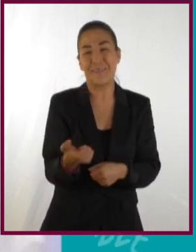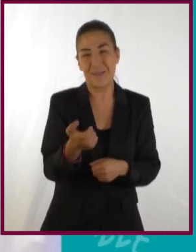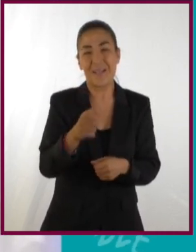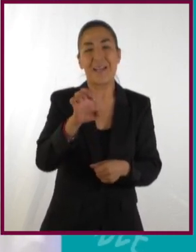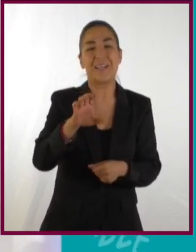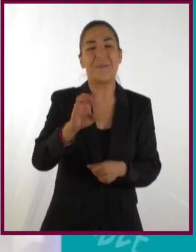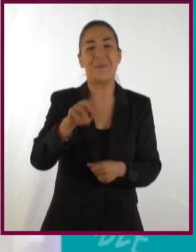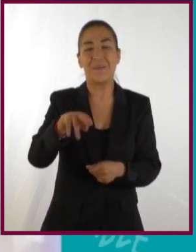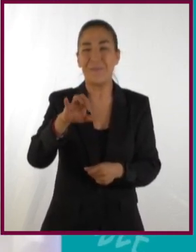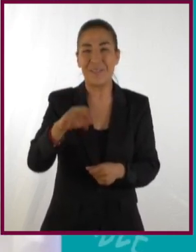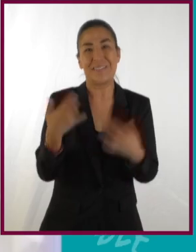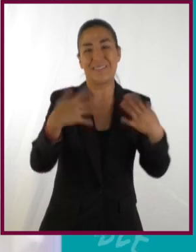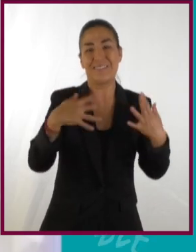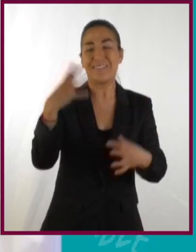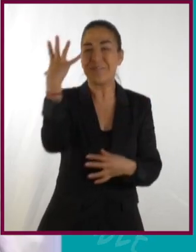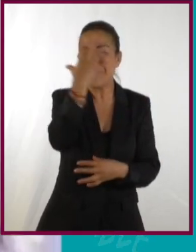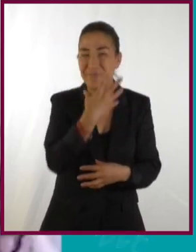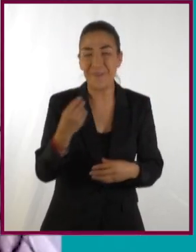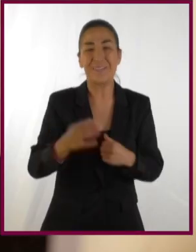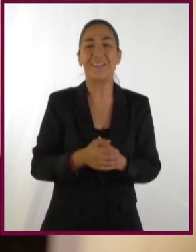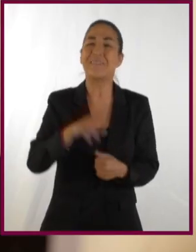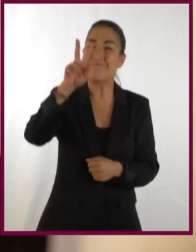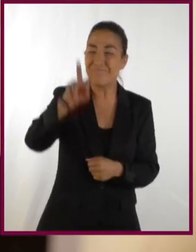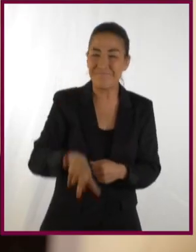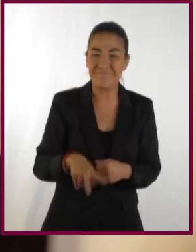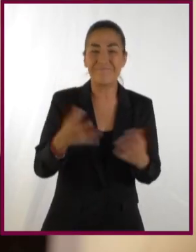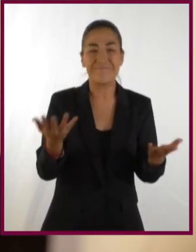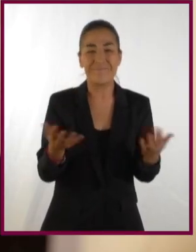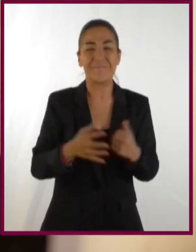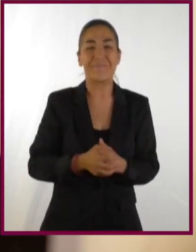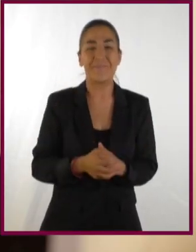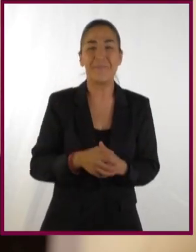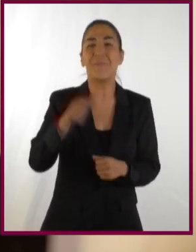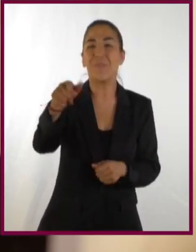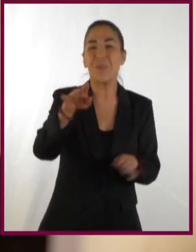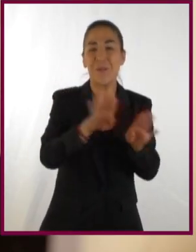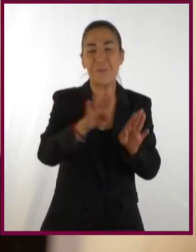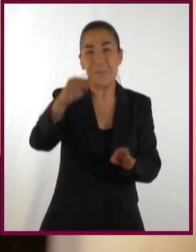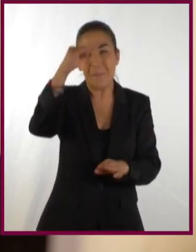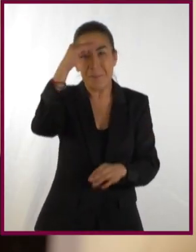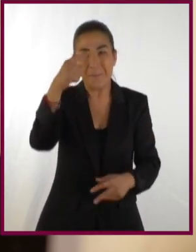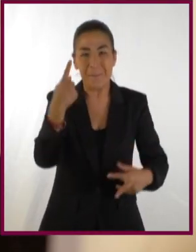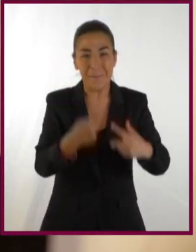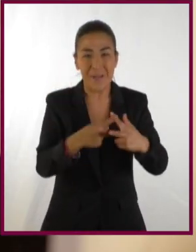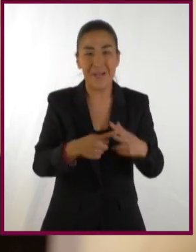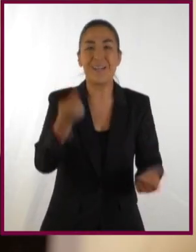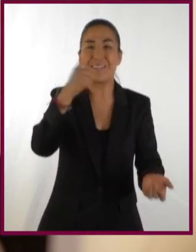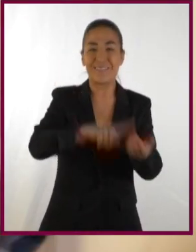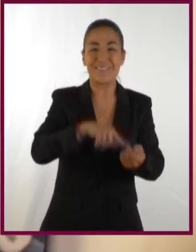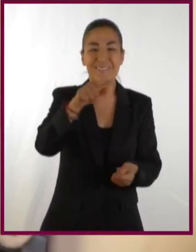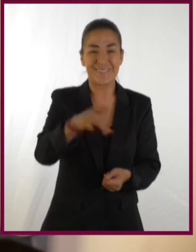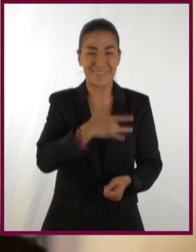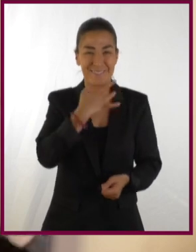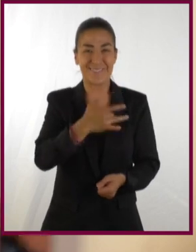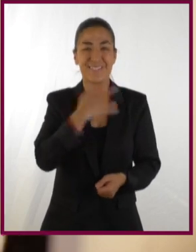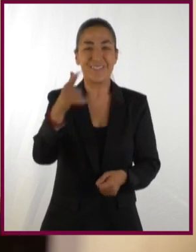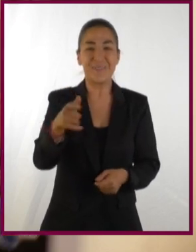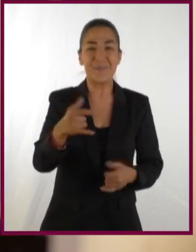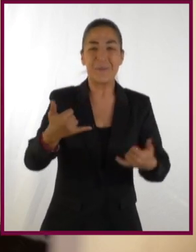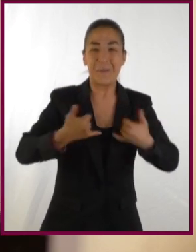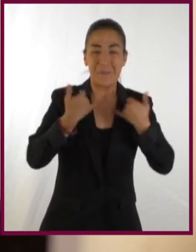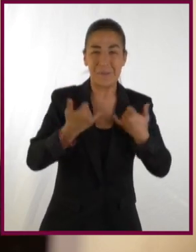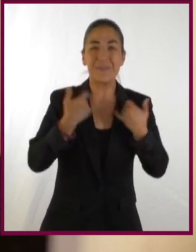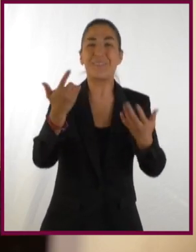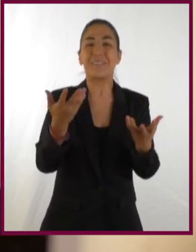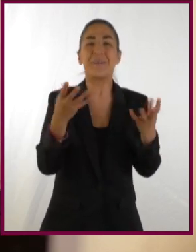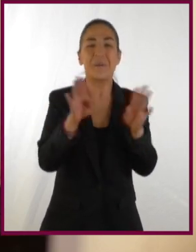y próximamente economista. ¡Híjala, qué bonito! Y, de verdad, el pensamiento matemático se